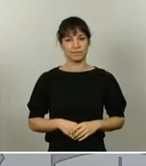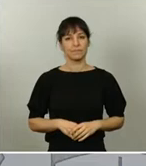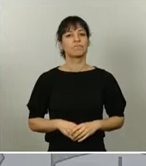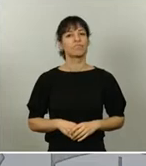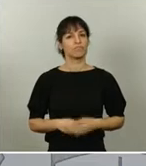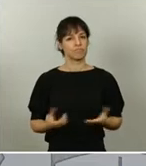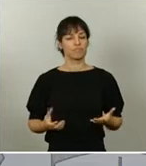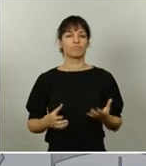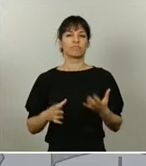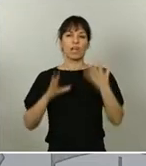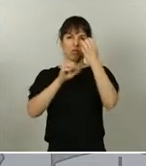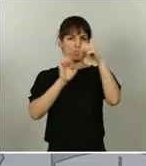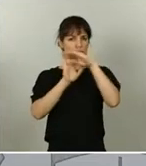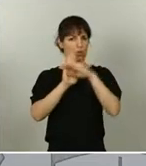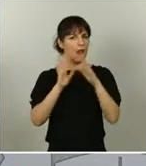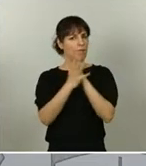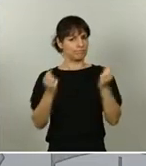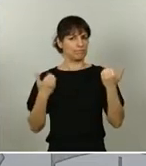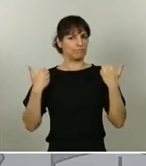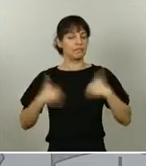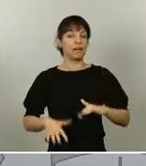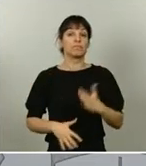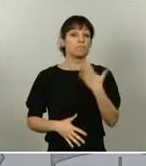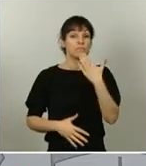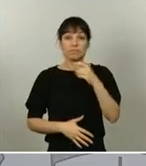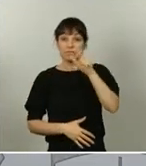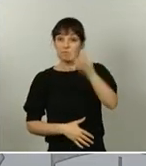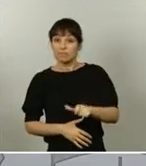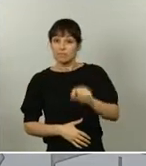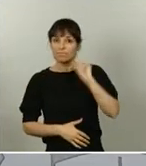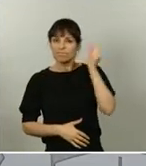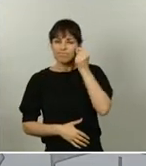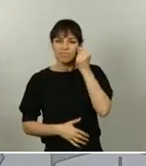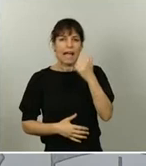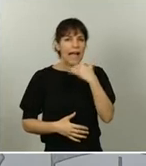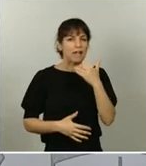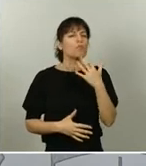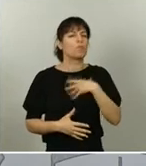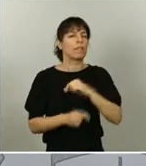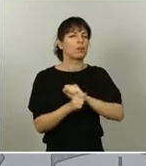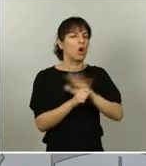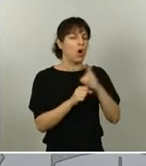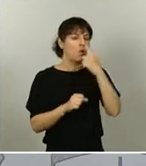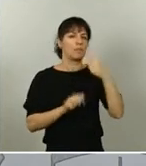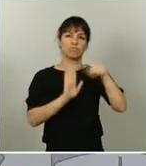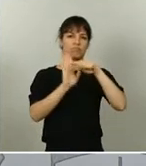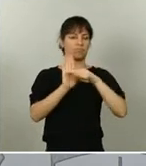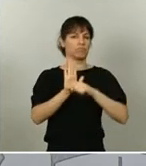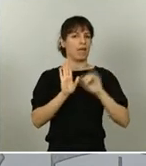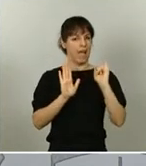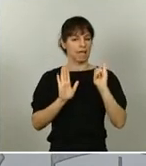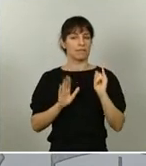gestión de los posibles casos que presenten síntomas compatibles con la enfermedad del COVID. Salud Pública será la encargada de